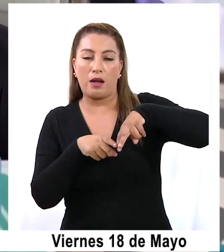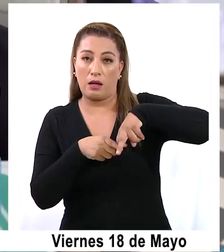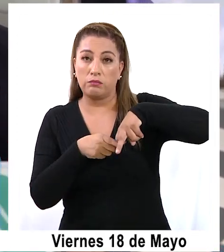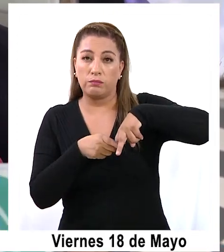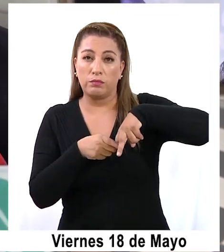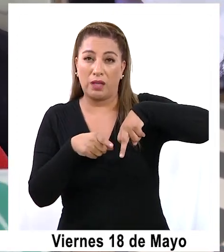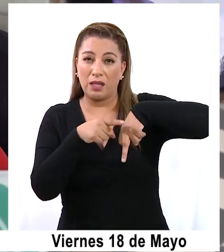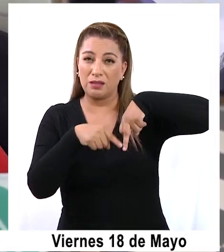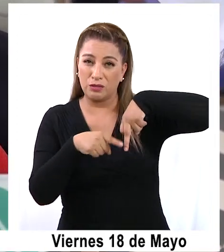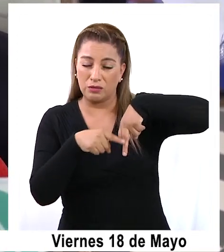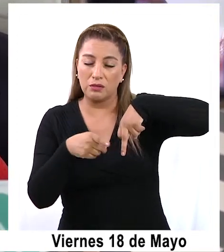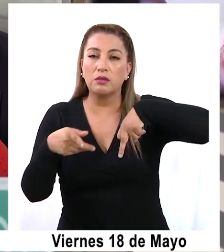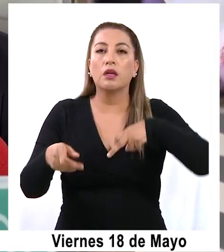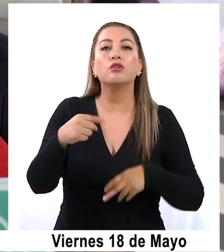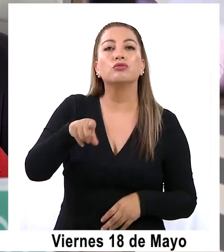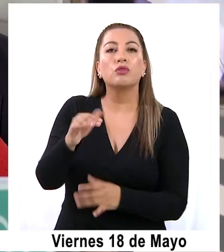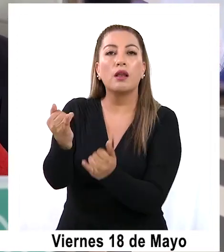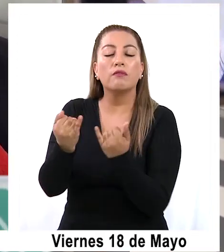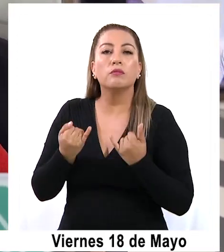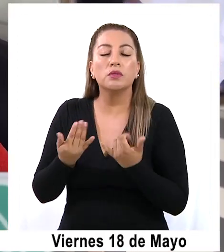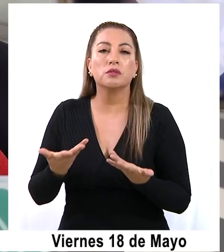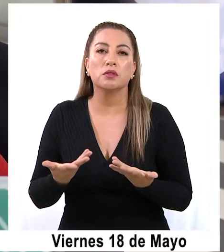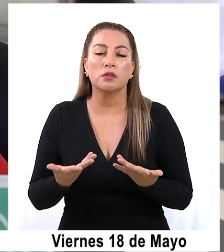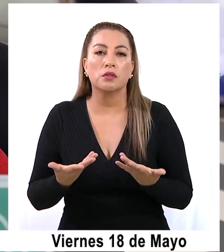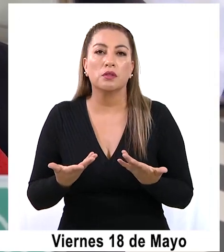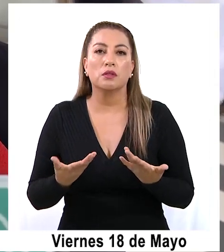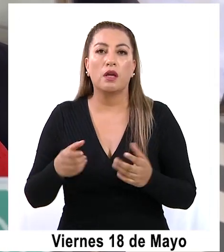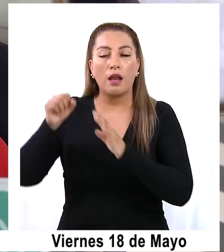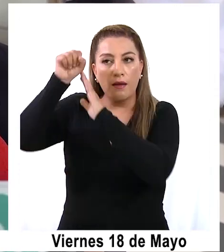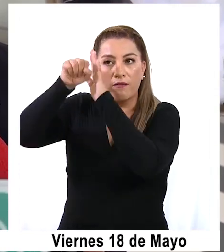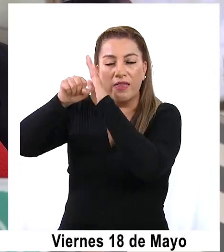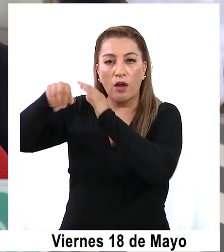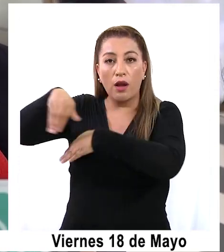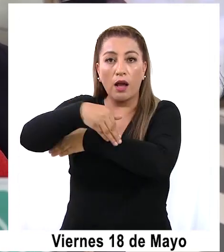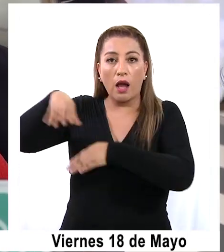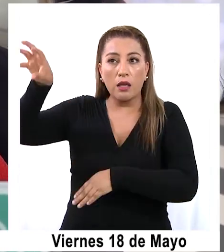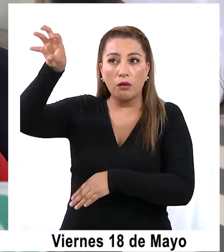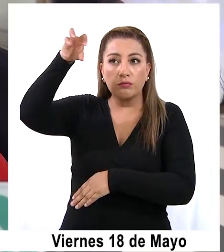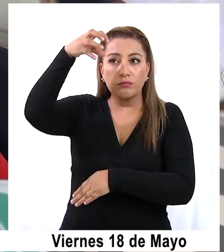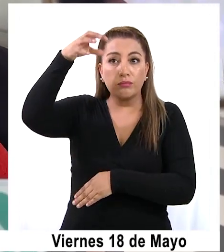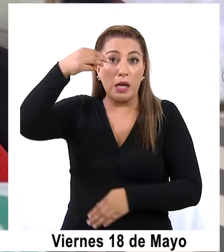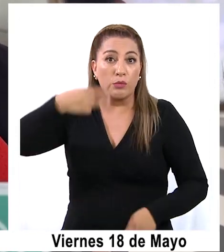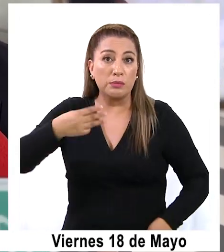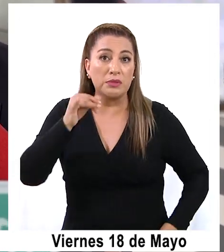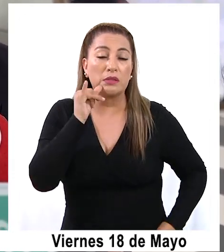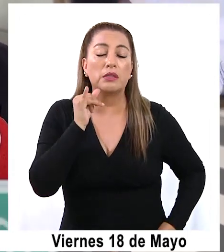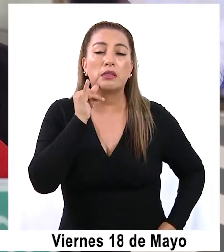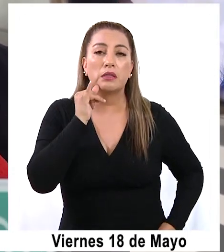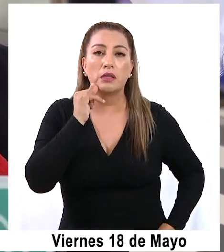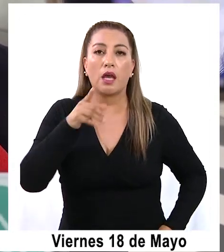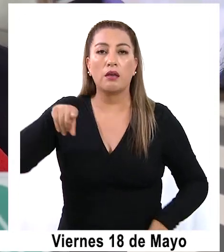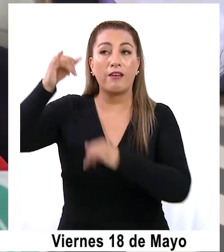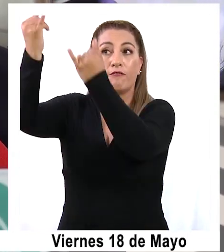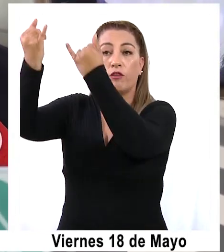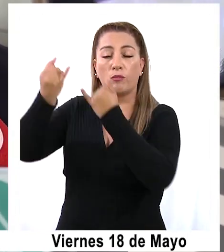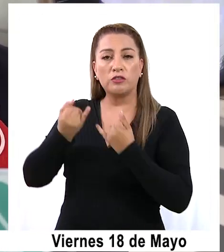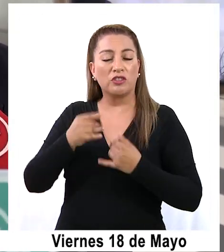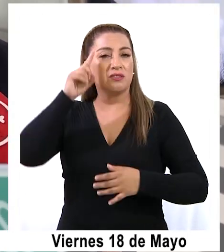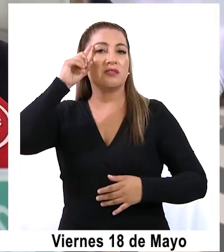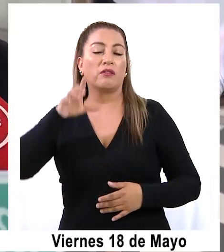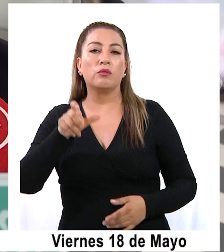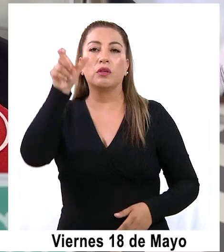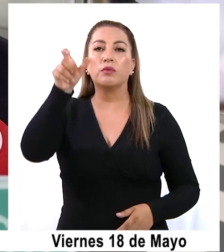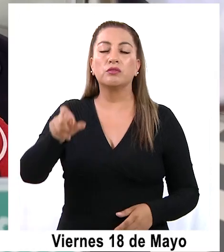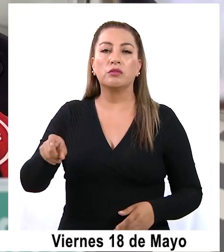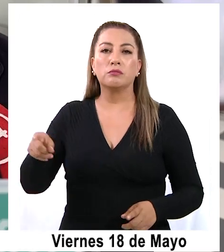este contexto, lo que se ha logrado recabar hasta el momento es que conforme a las cámaras de videovigilancia de la Municipalidad de Iquique, se pudo determinar en este caso que la